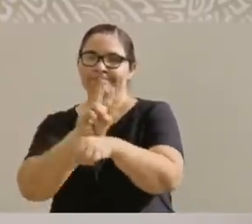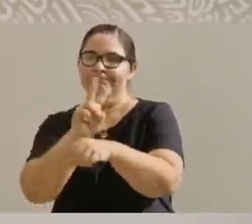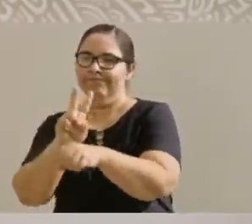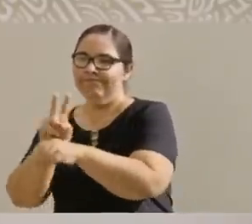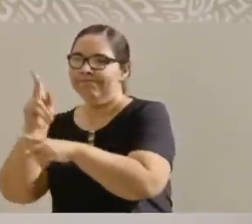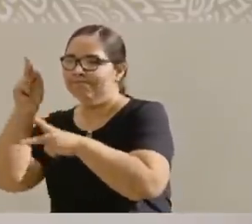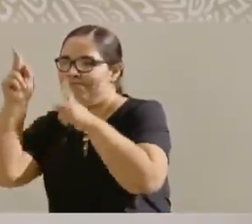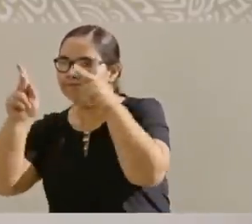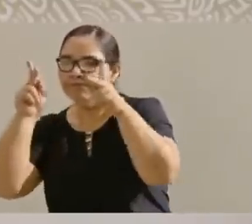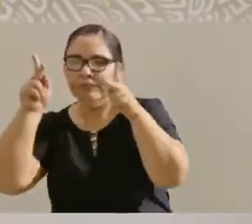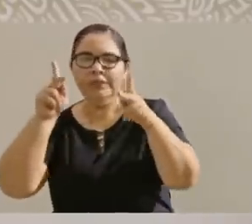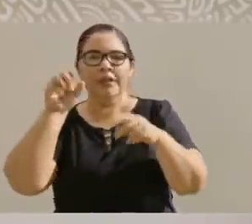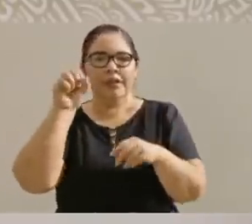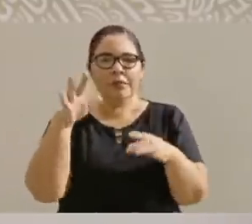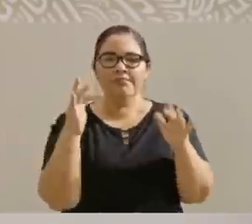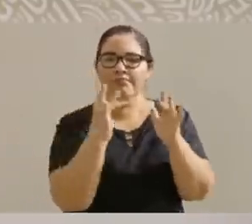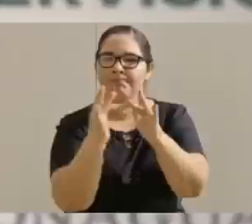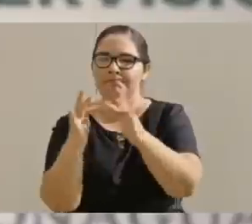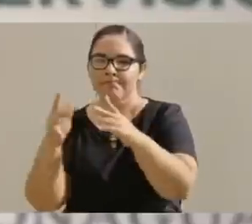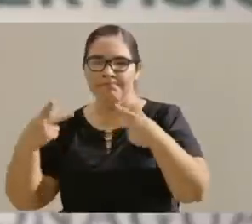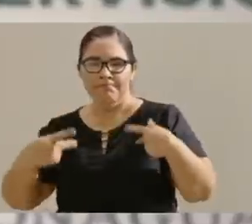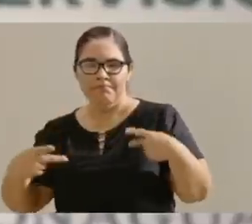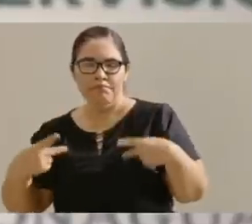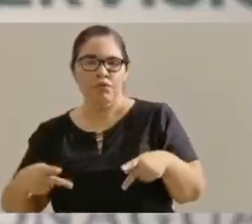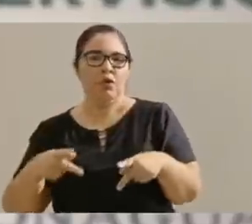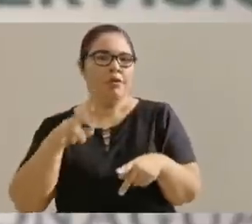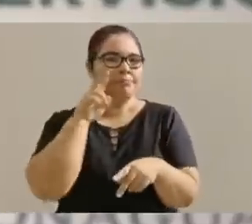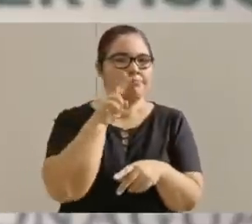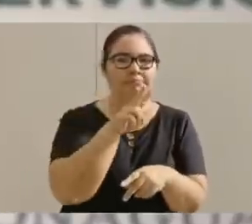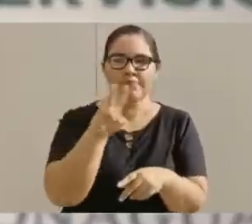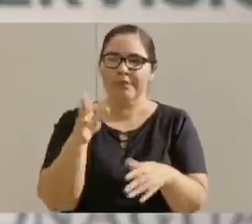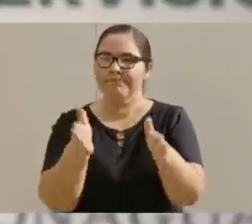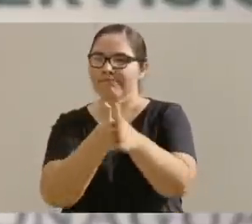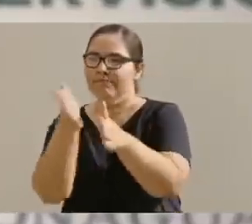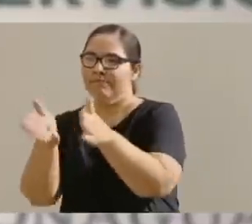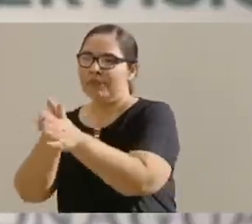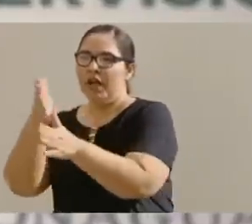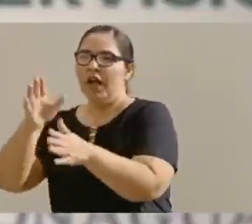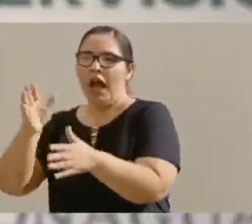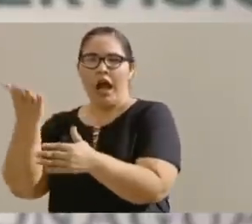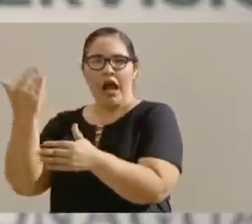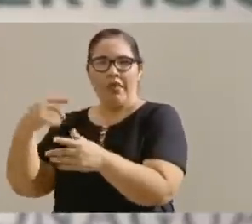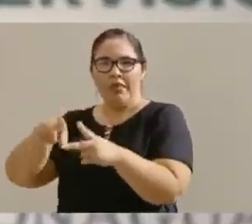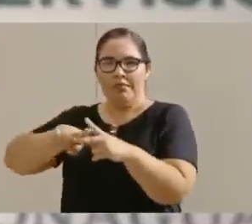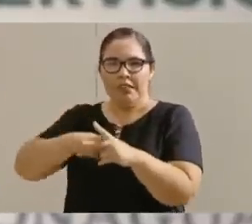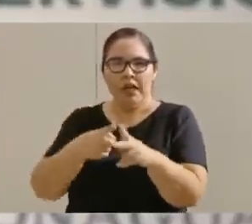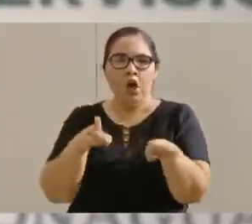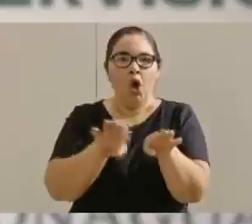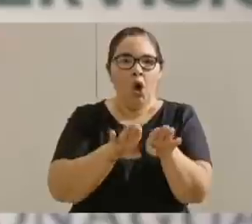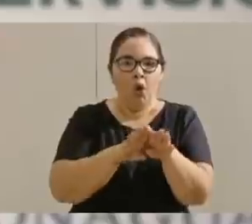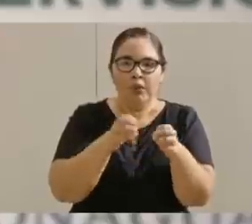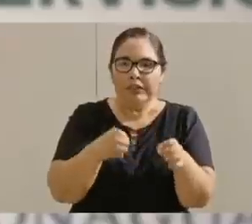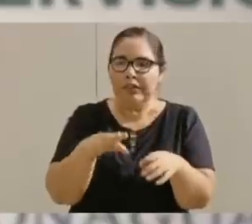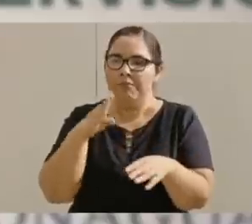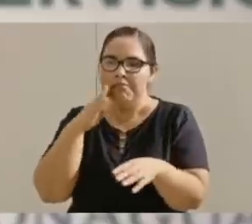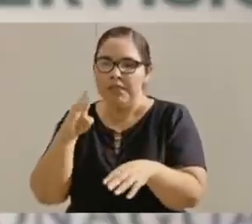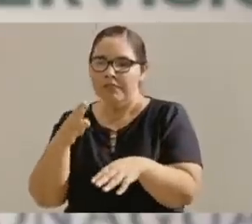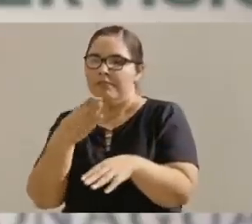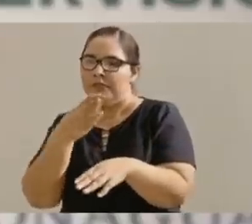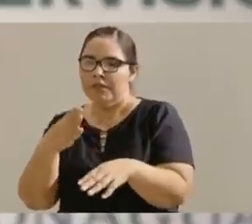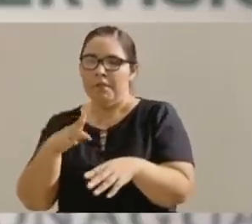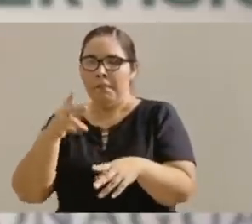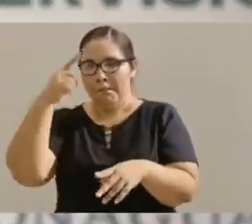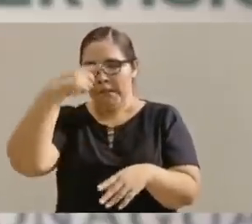podamos supervisar las obras que hemos iniciado en beneficio del pueblo